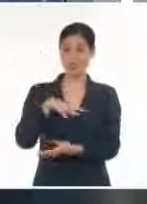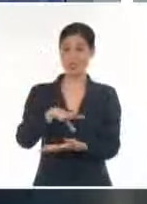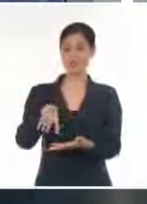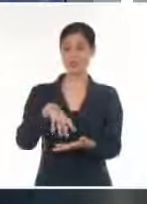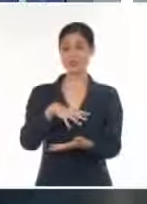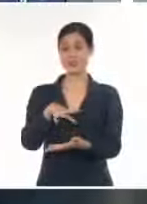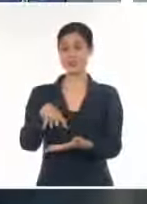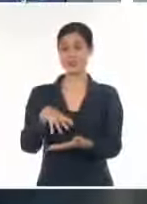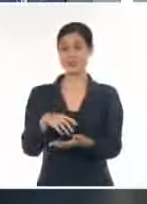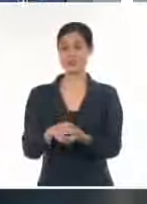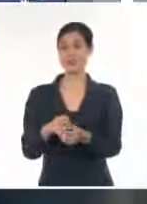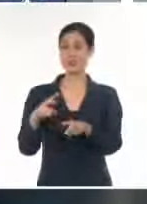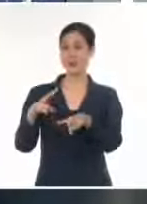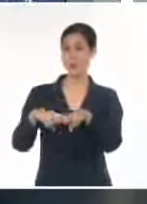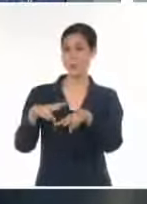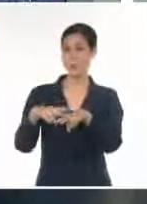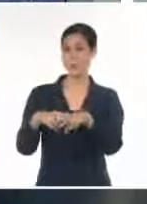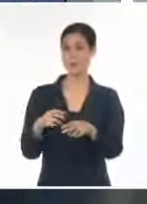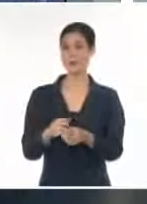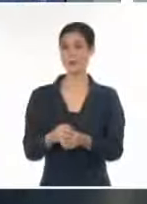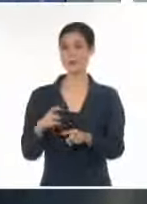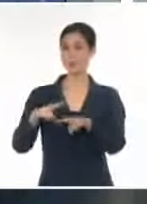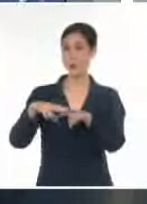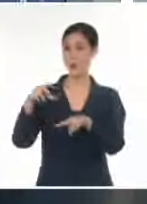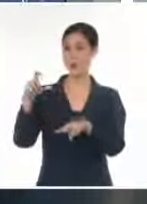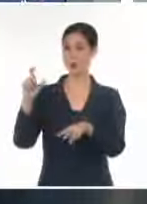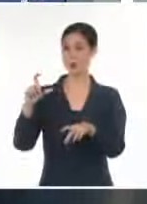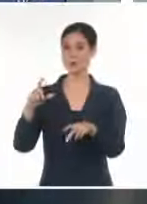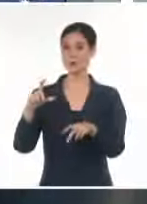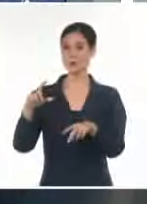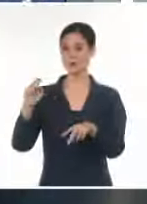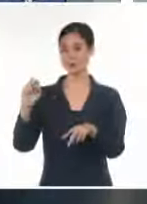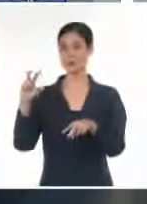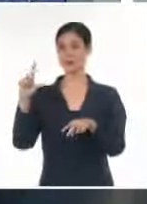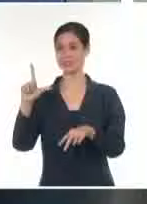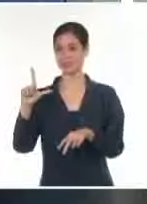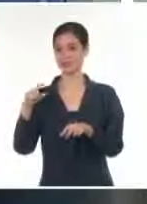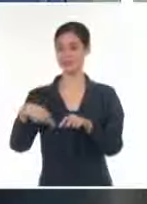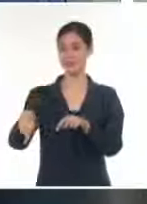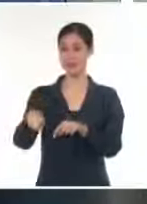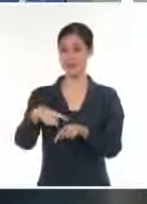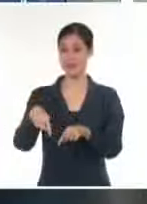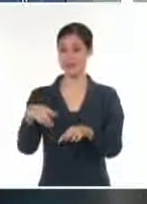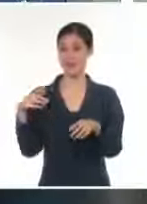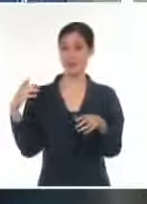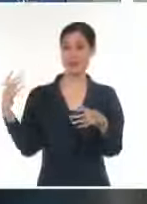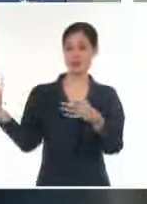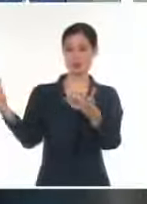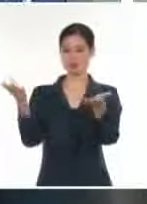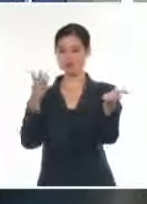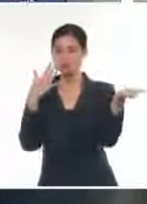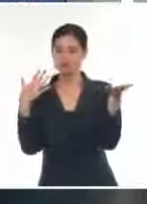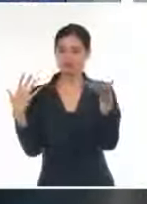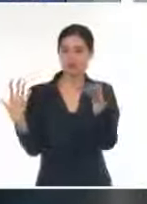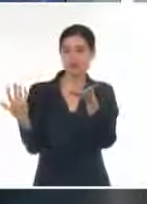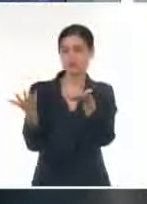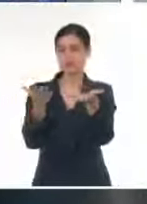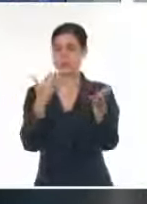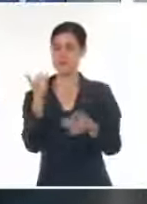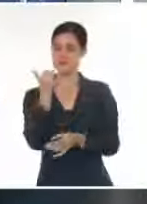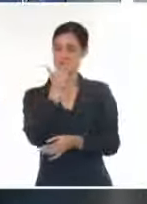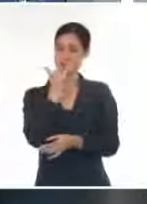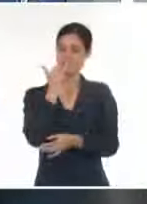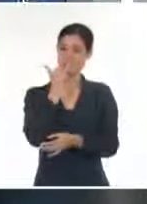paso del frente frío número 21 de la actual temporada invernal. Se reportaron vientos fuertes y algunos daños en